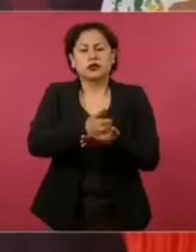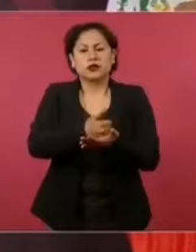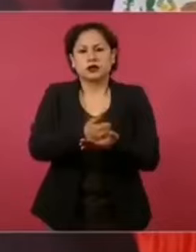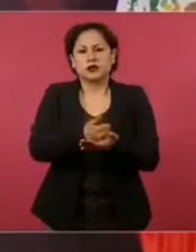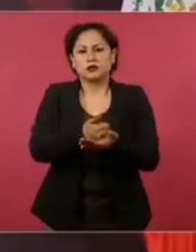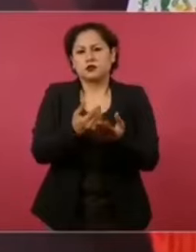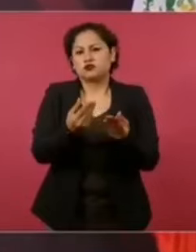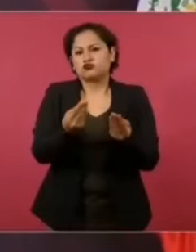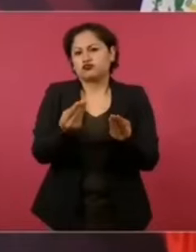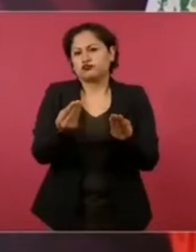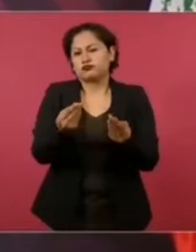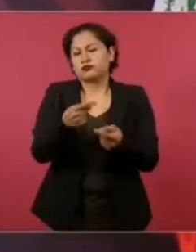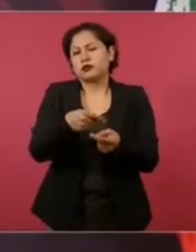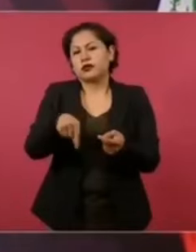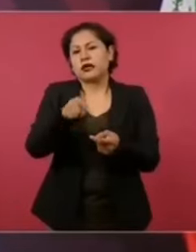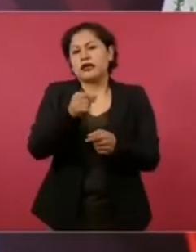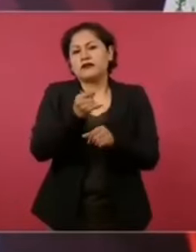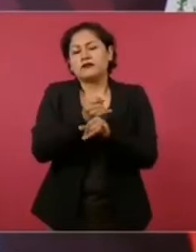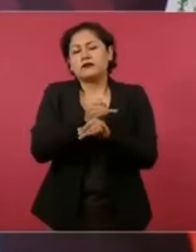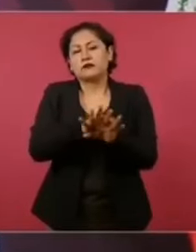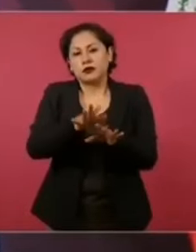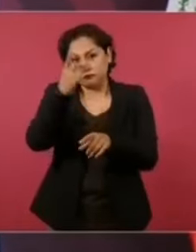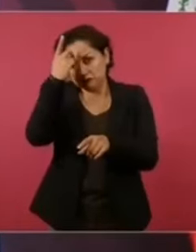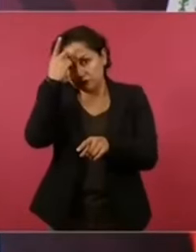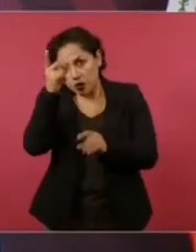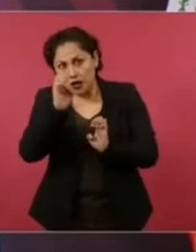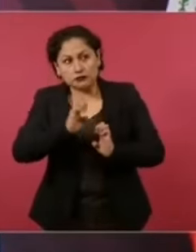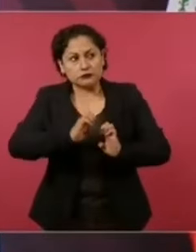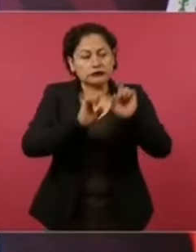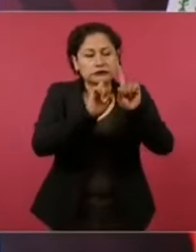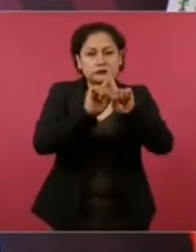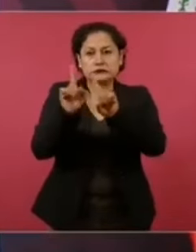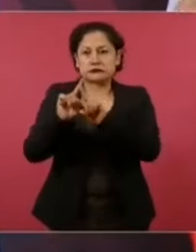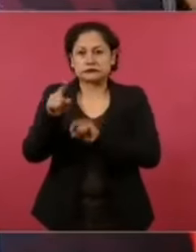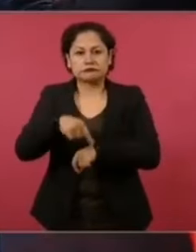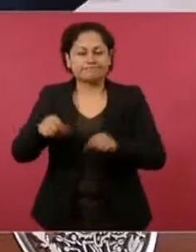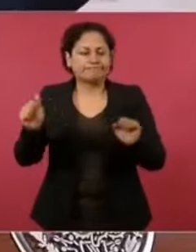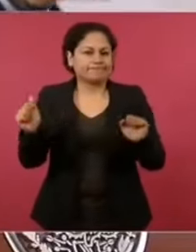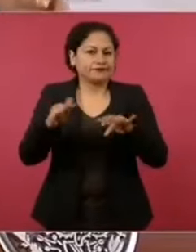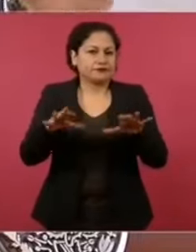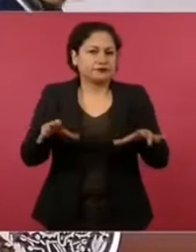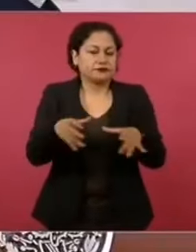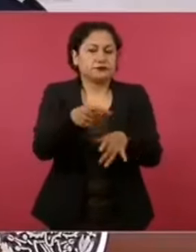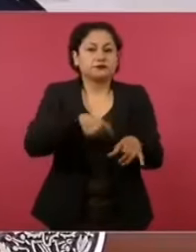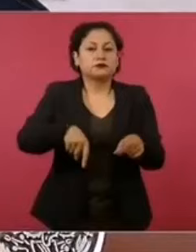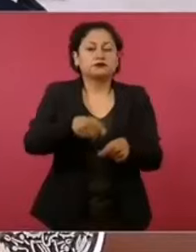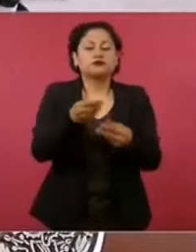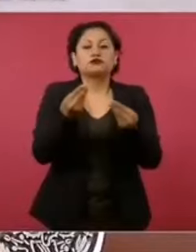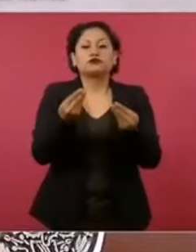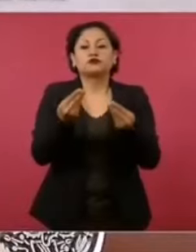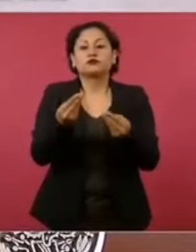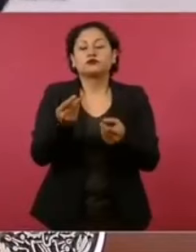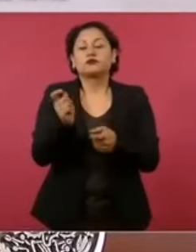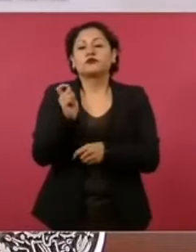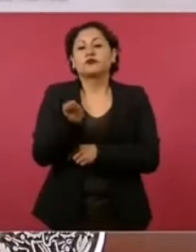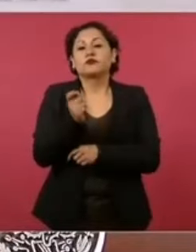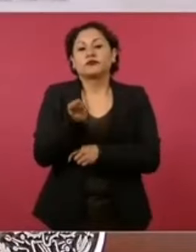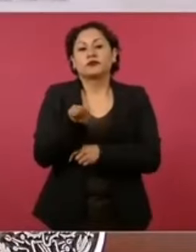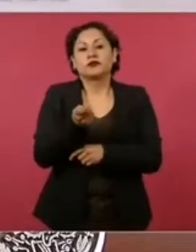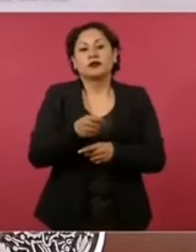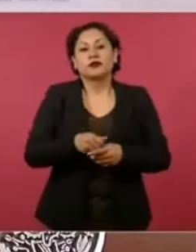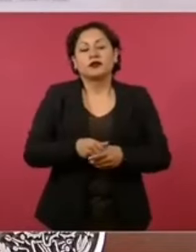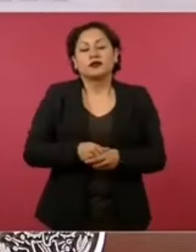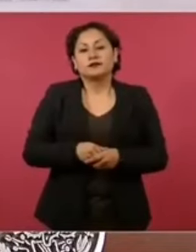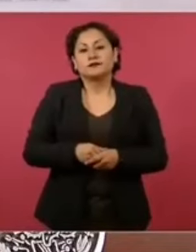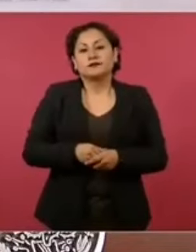nacionales y que ahora ya